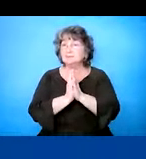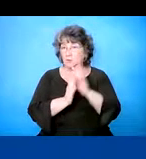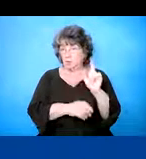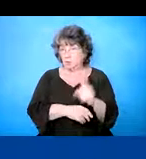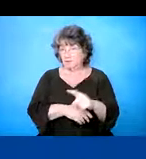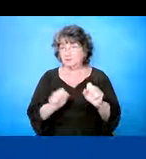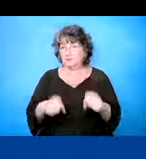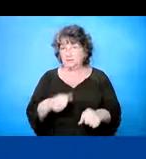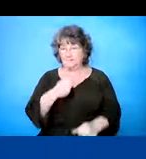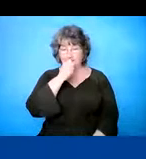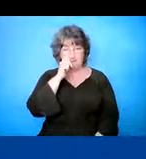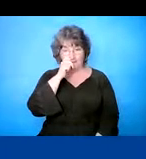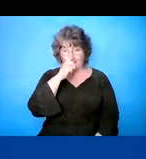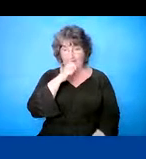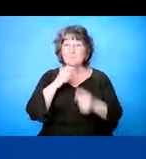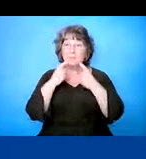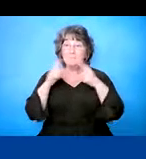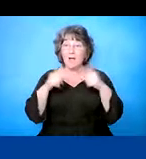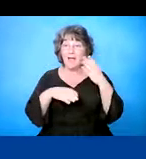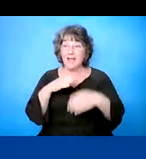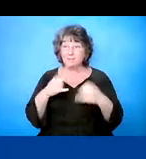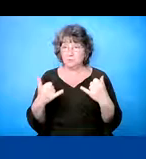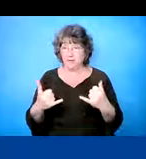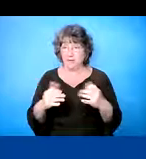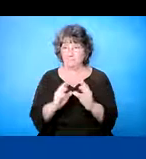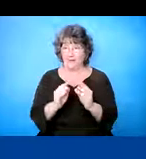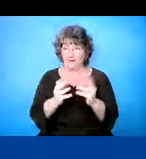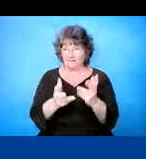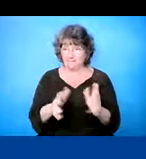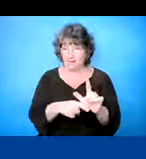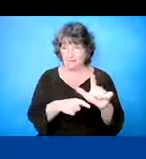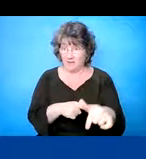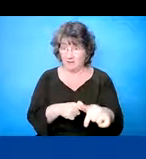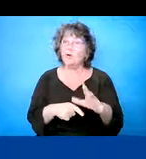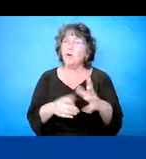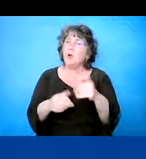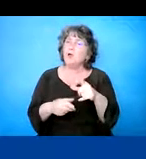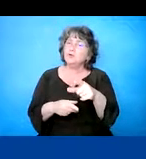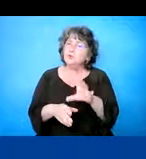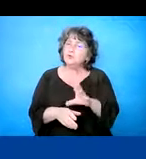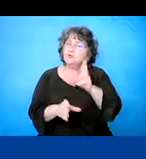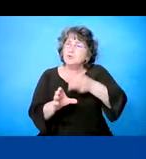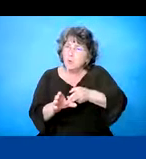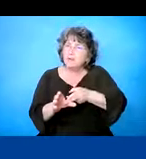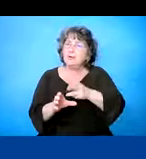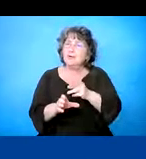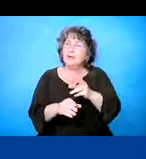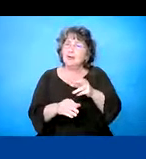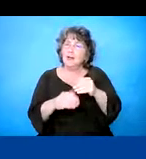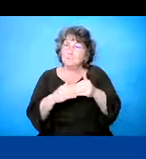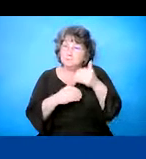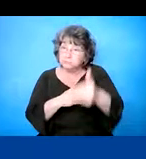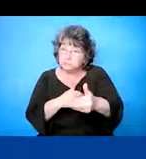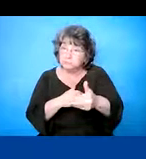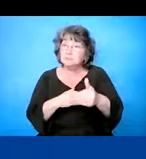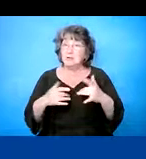y finalmente al final del del seminario web le vamos a pedir que participen en nuestro